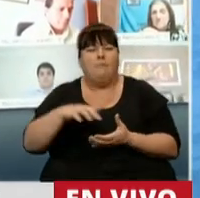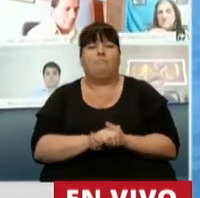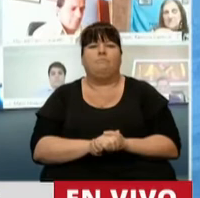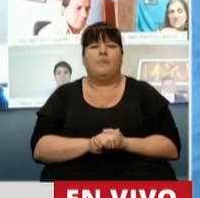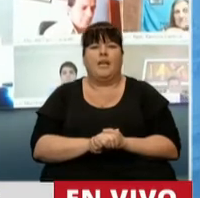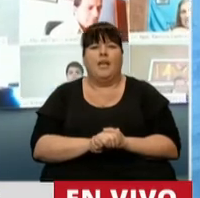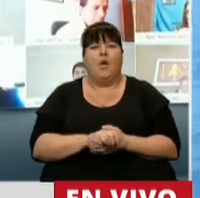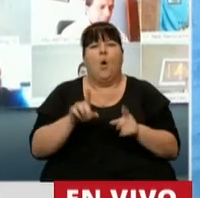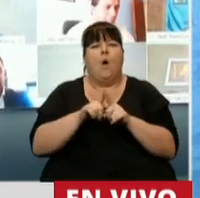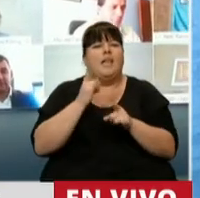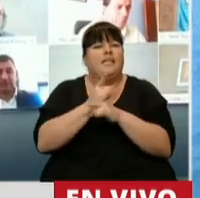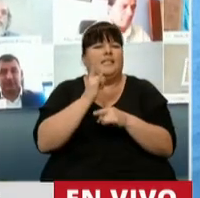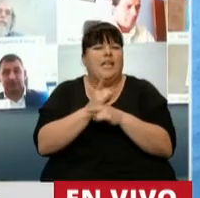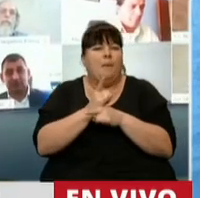son